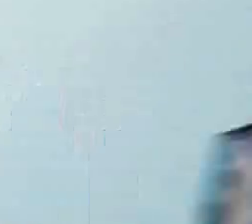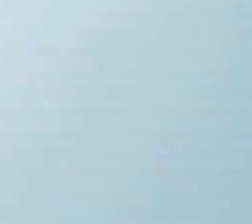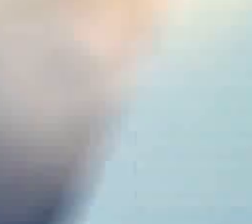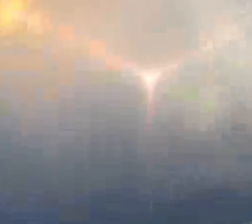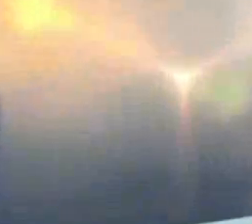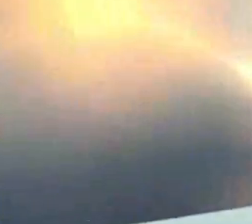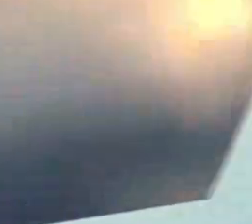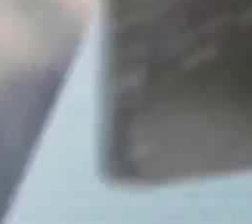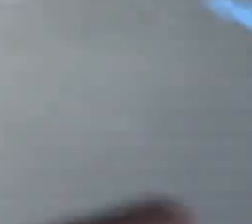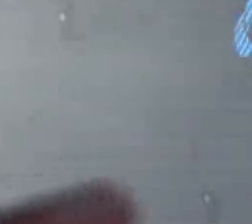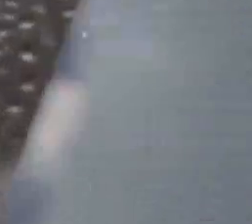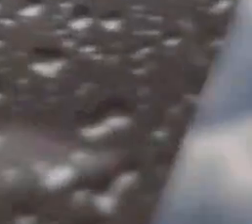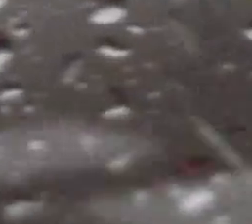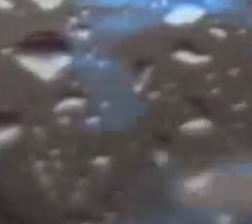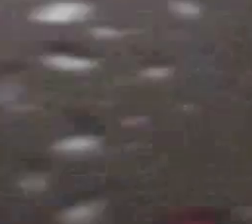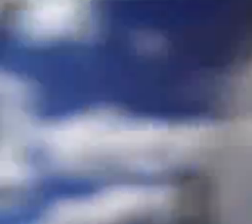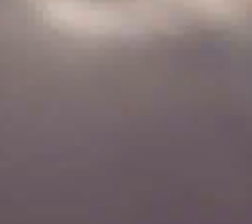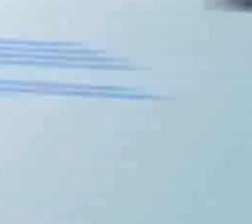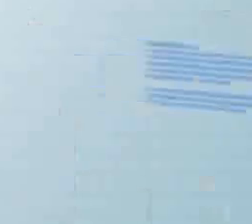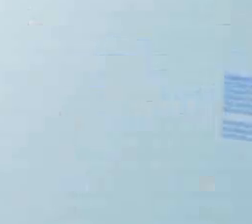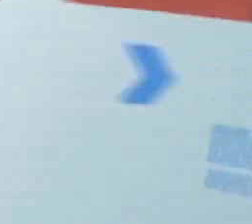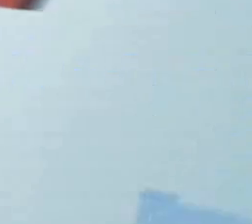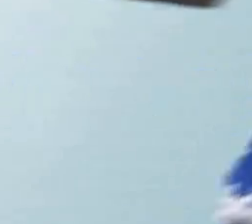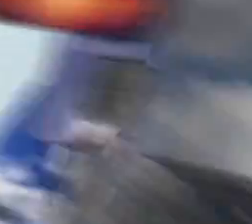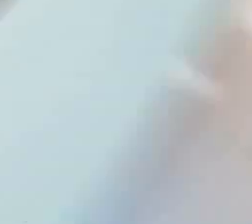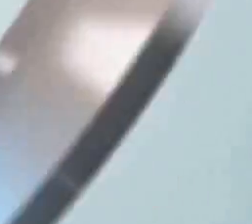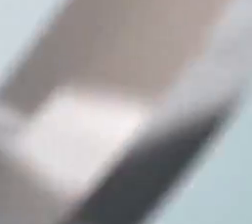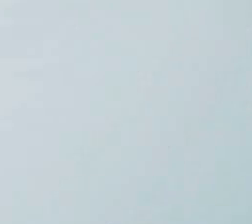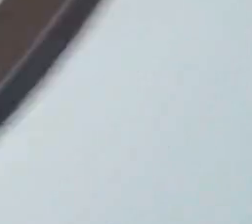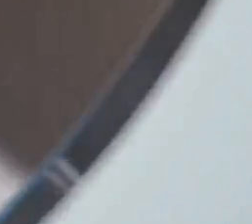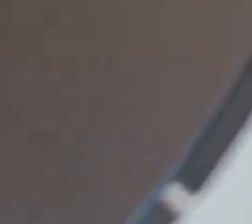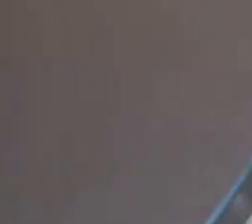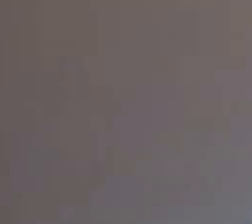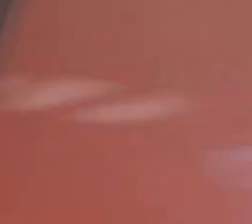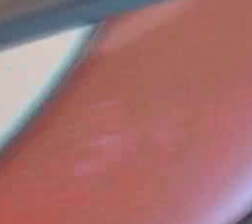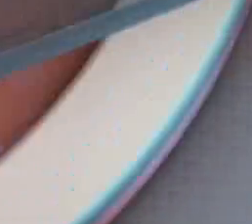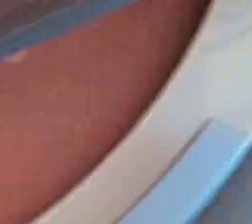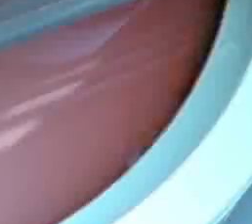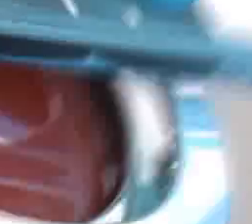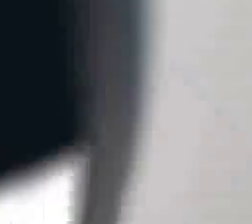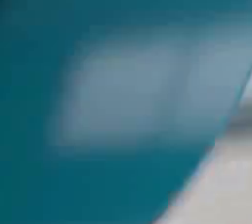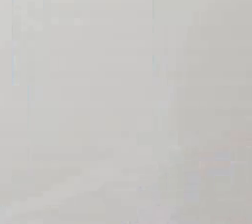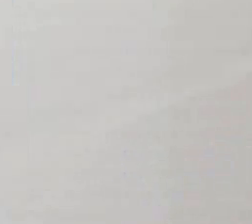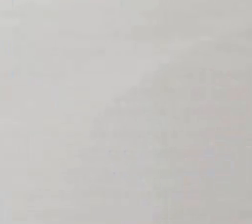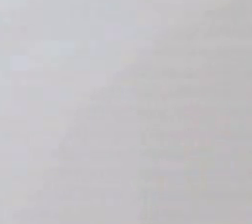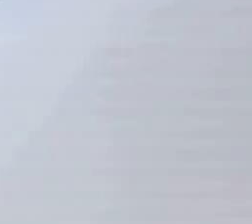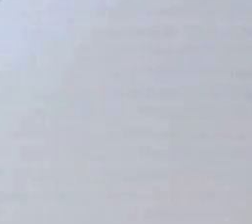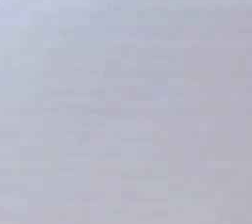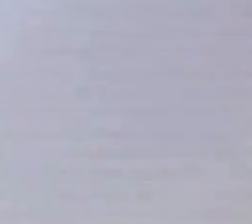La Universidad de Salta y la ciudad como recostada sobre el Valle del Erma.